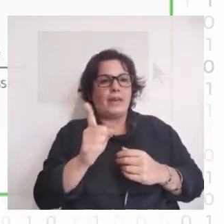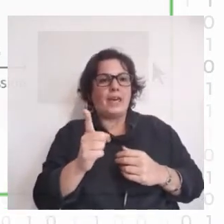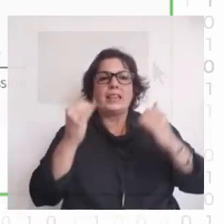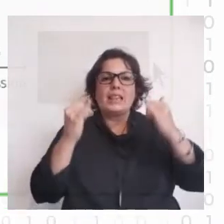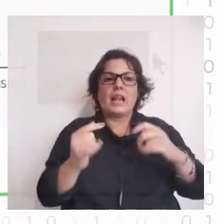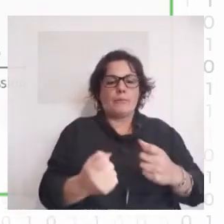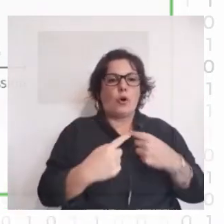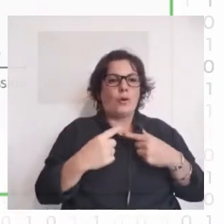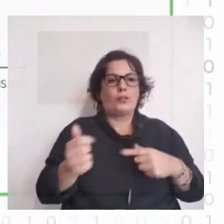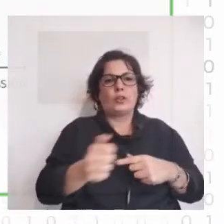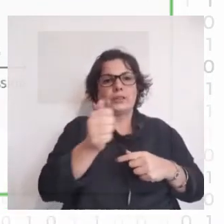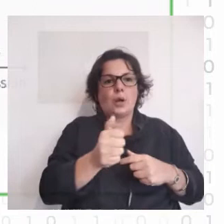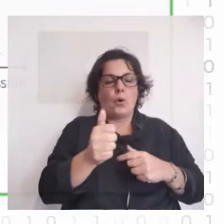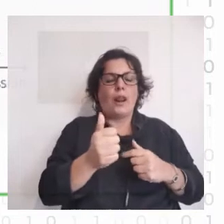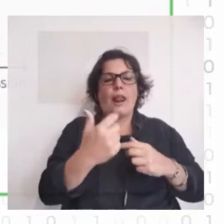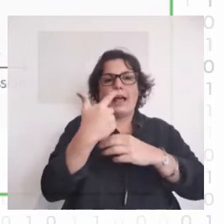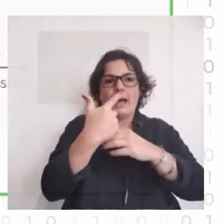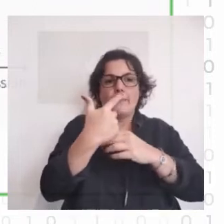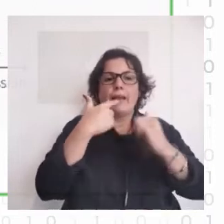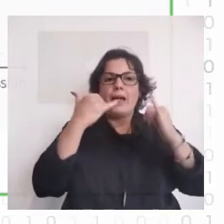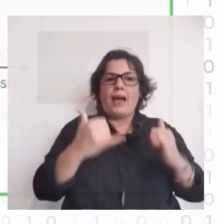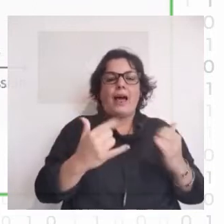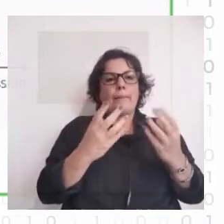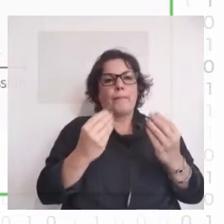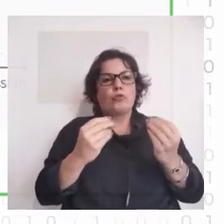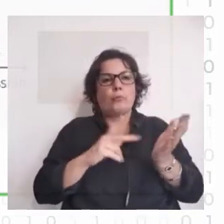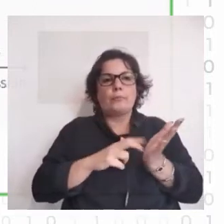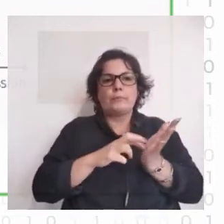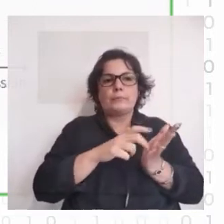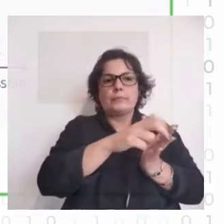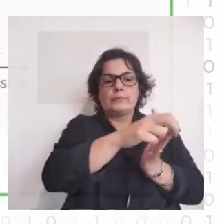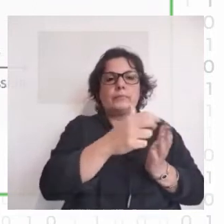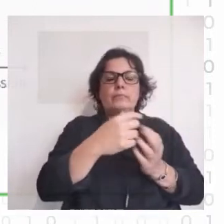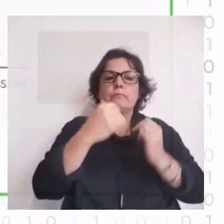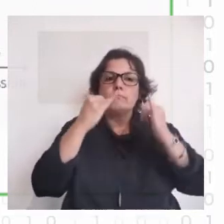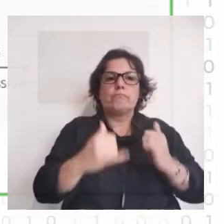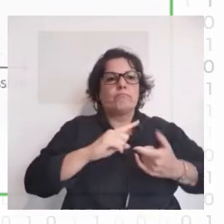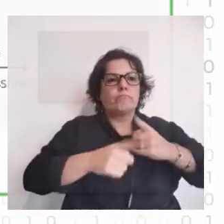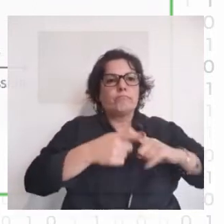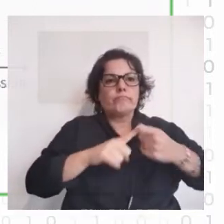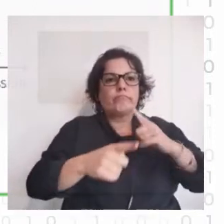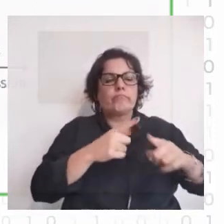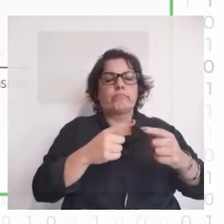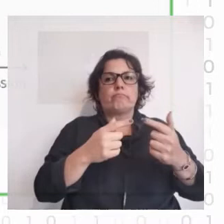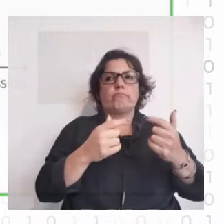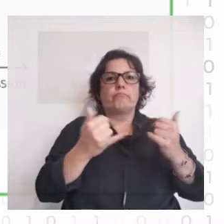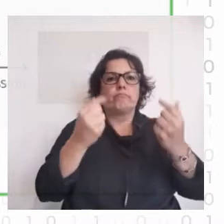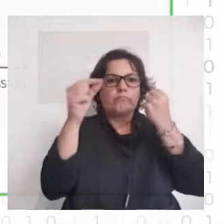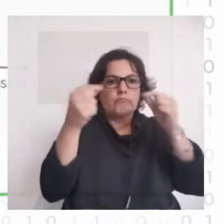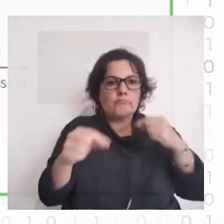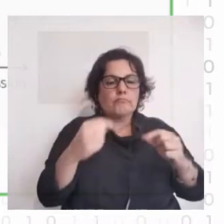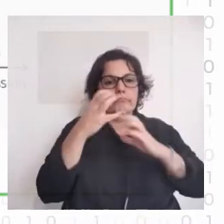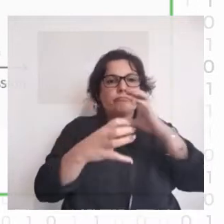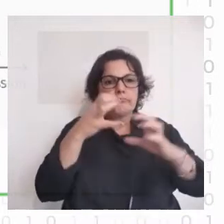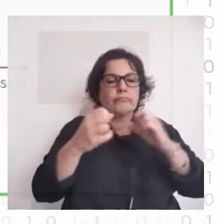nuestras cámaras lo que hay es un montón de pasos que tienen que ver algunos con correcciones de color para que la imagen represente